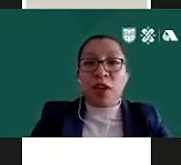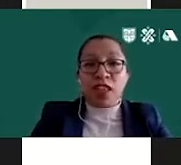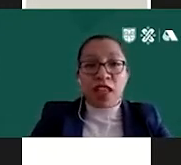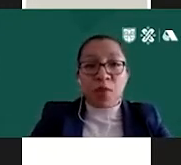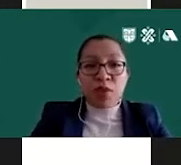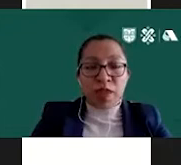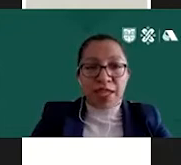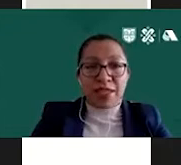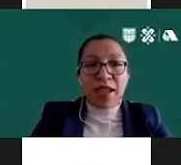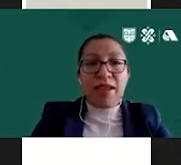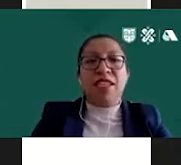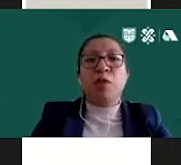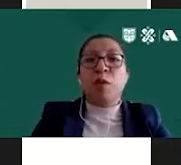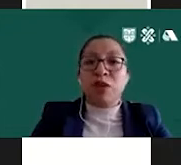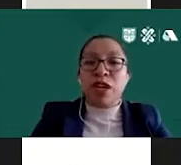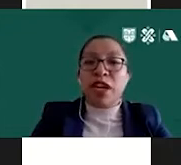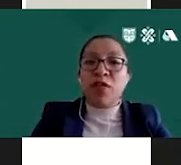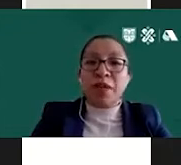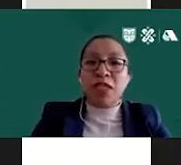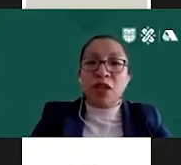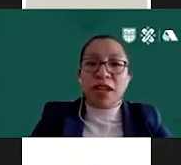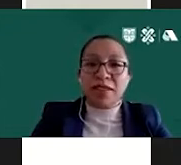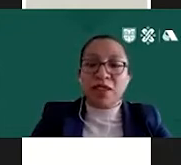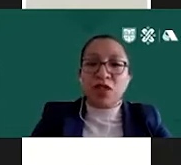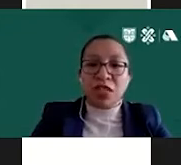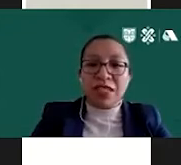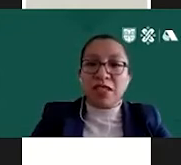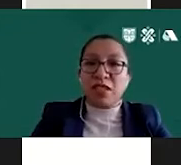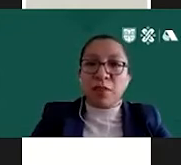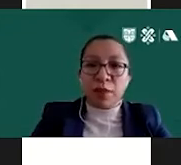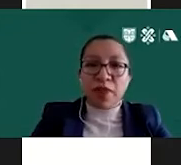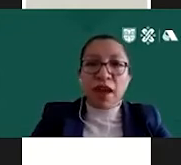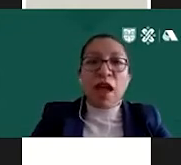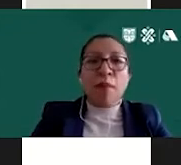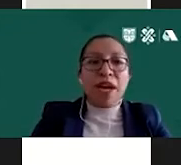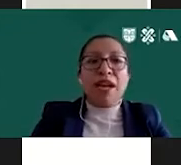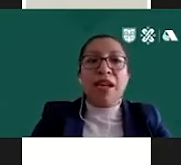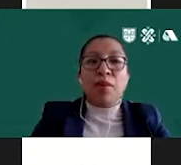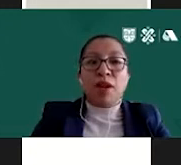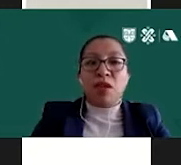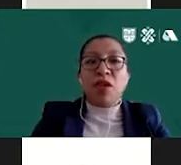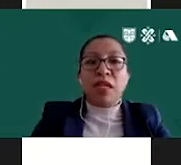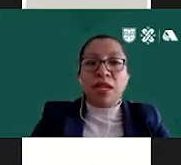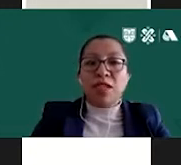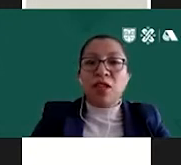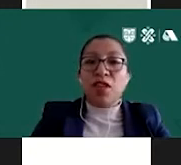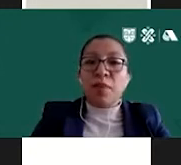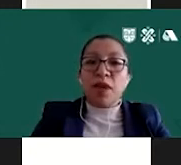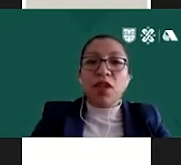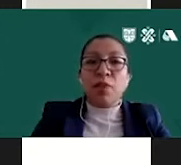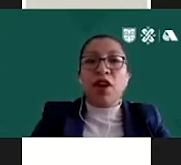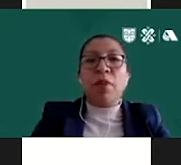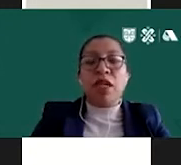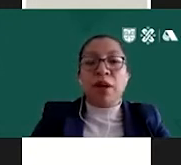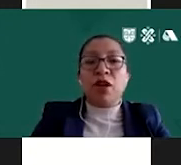plantear el objetivo de esta, que es proporcionar información a las instituciones de asistencia privada para la elaboración, registro y